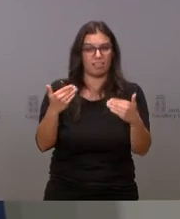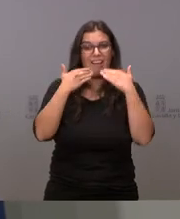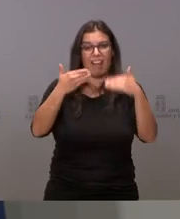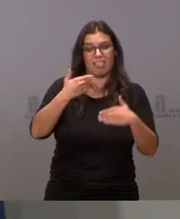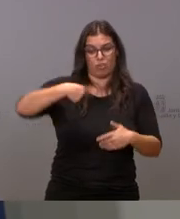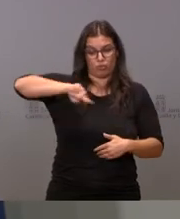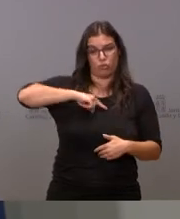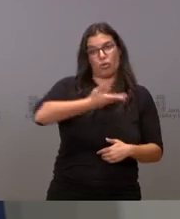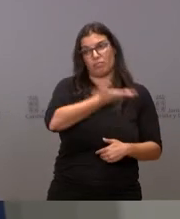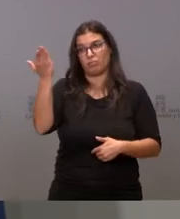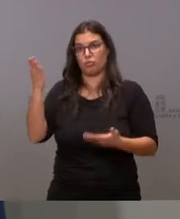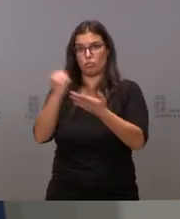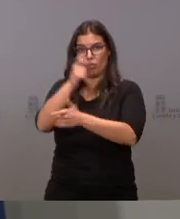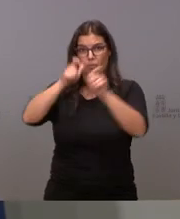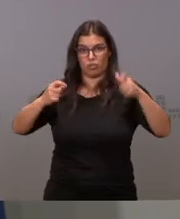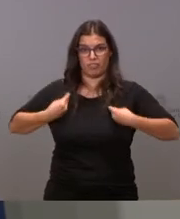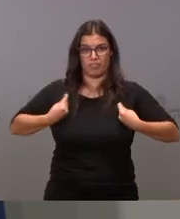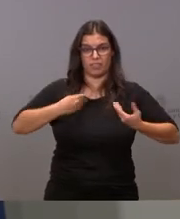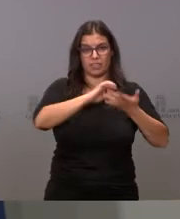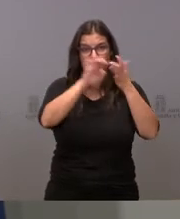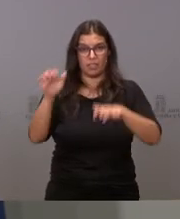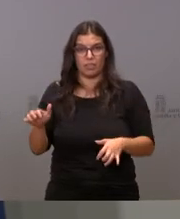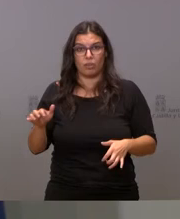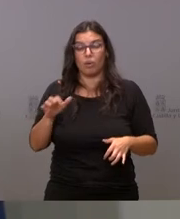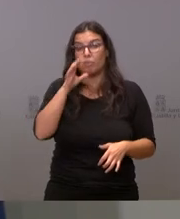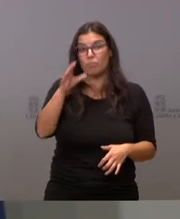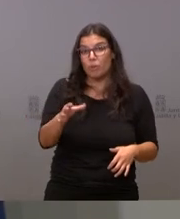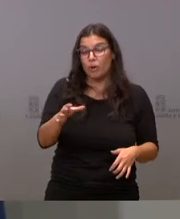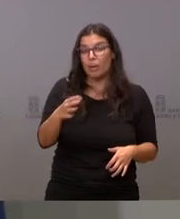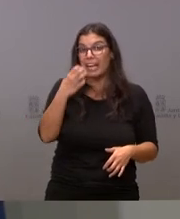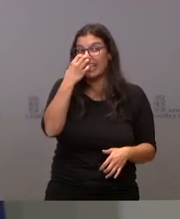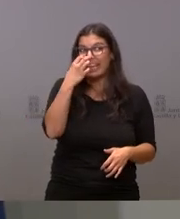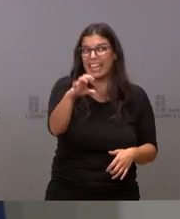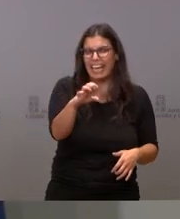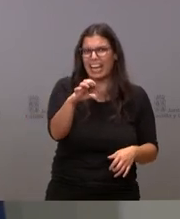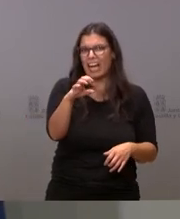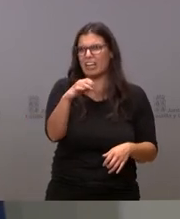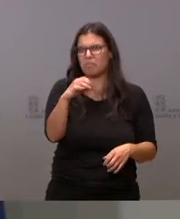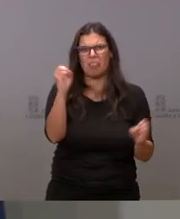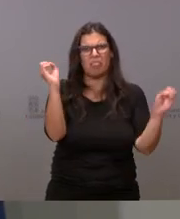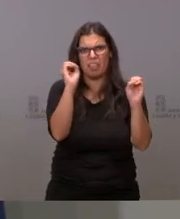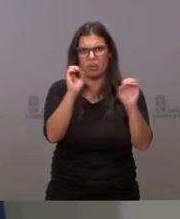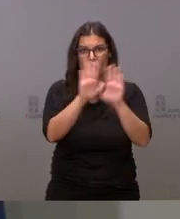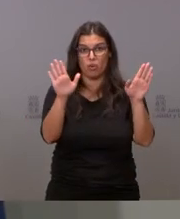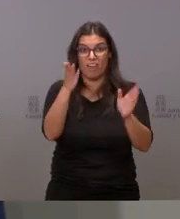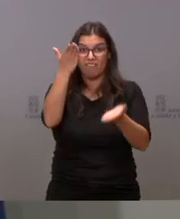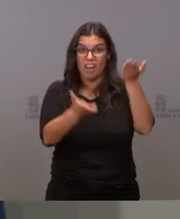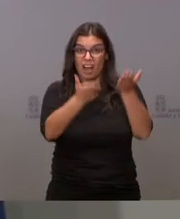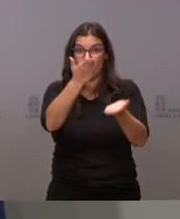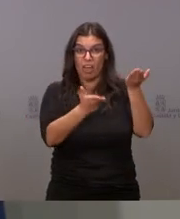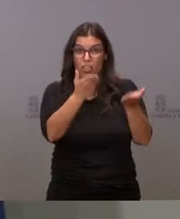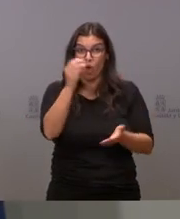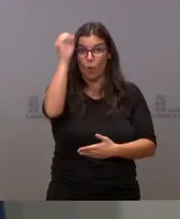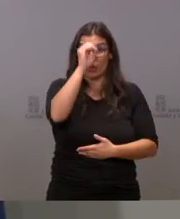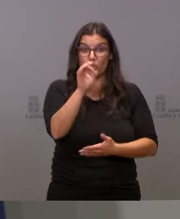ciudadanos es que hay de decir no han presentado prácticamente ninguna queja y la valoración del servicio supera el 90